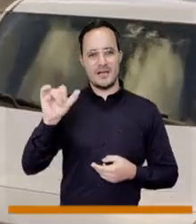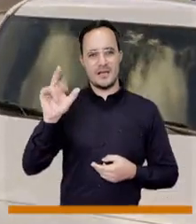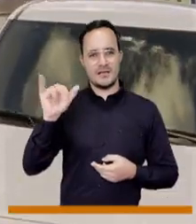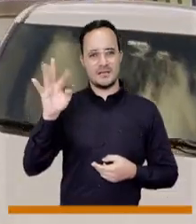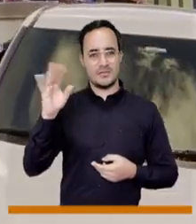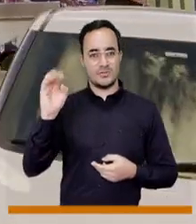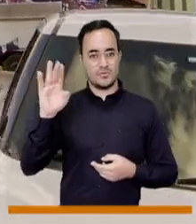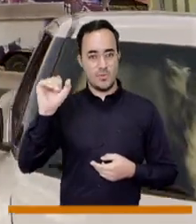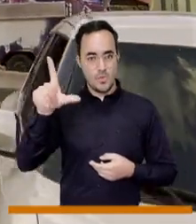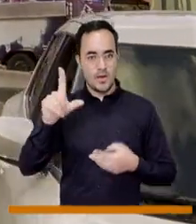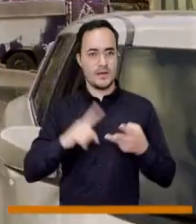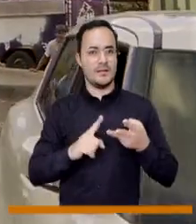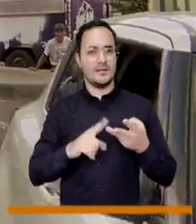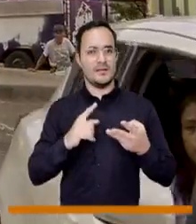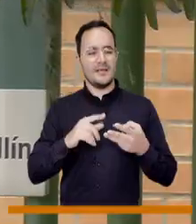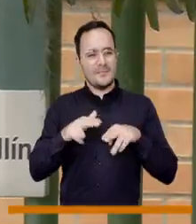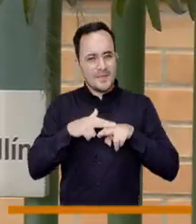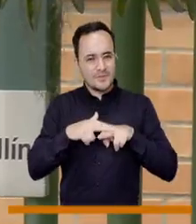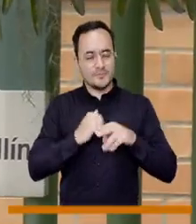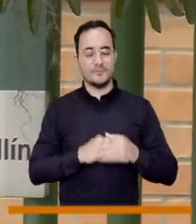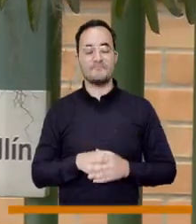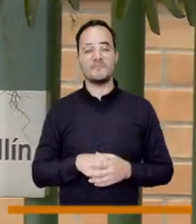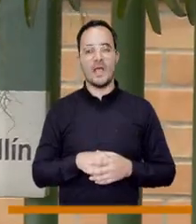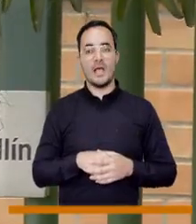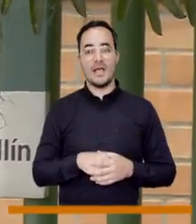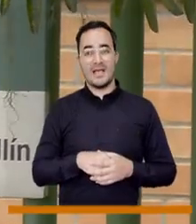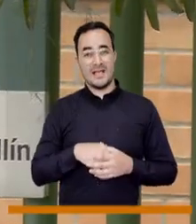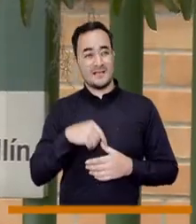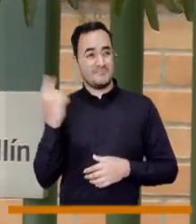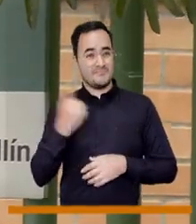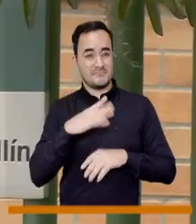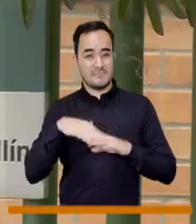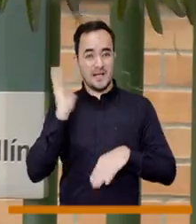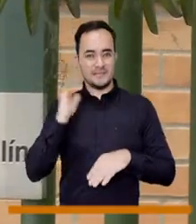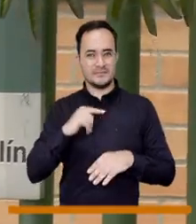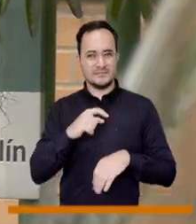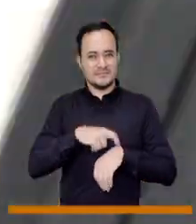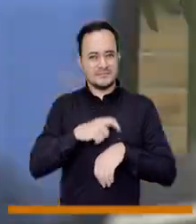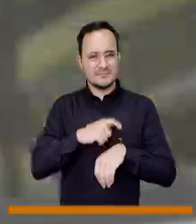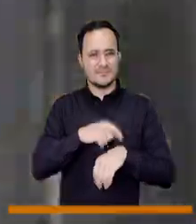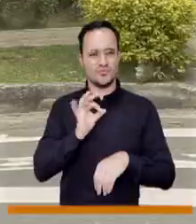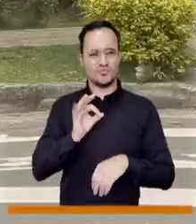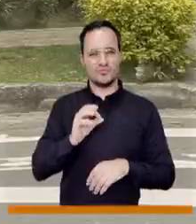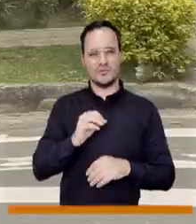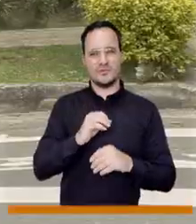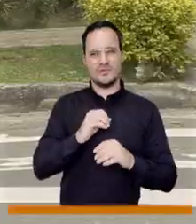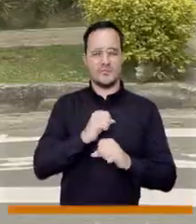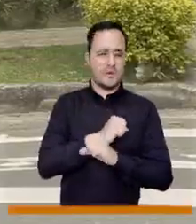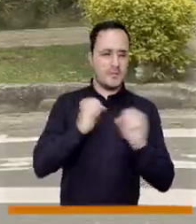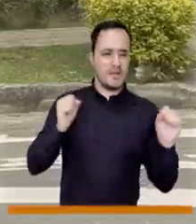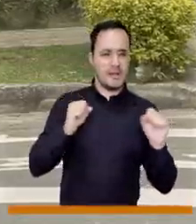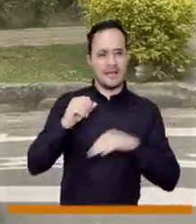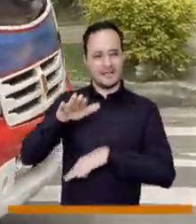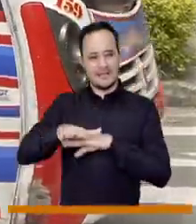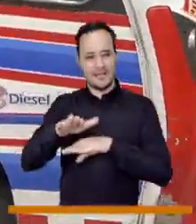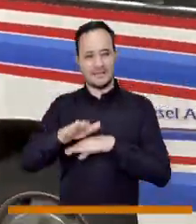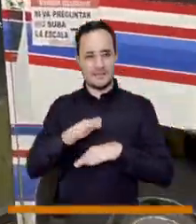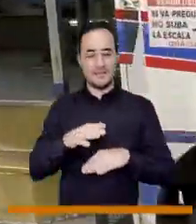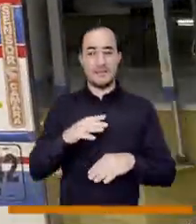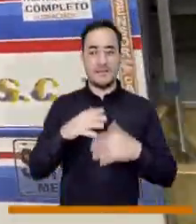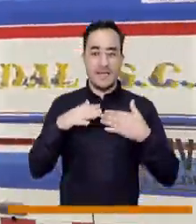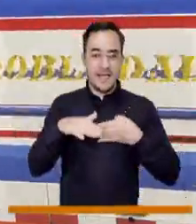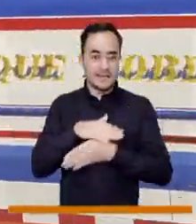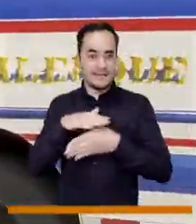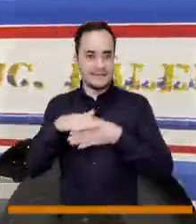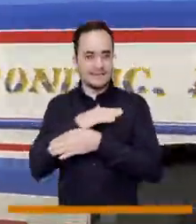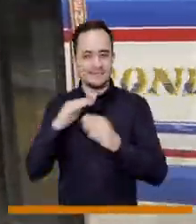Cristóbal y el del metro y en la hora pico de entrada de los estudiantes y salida es muy